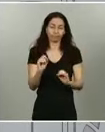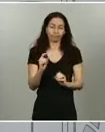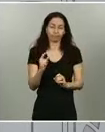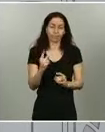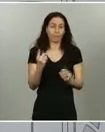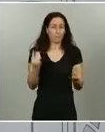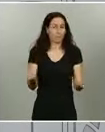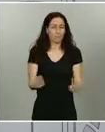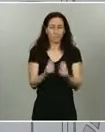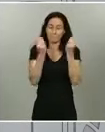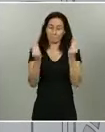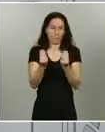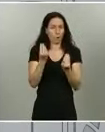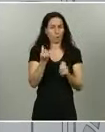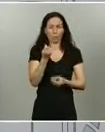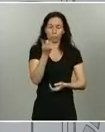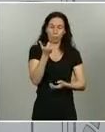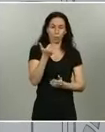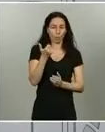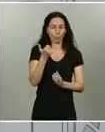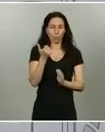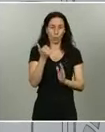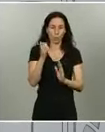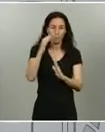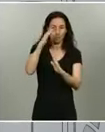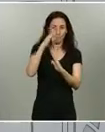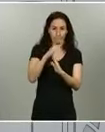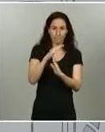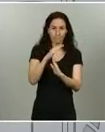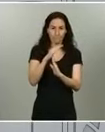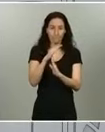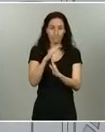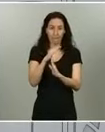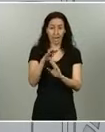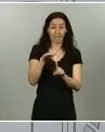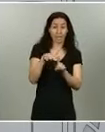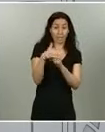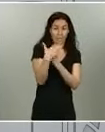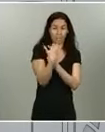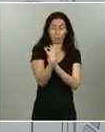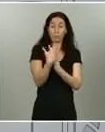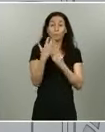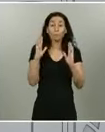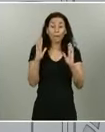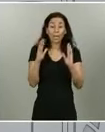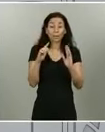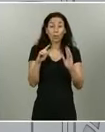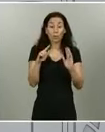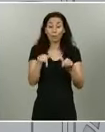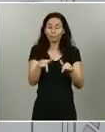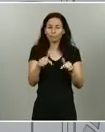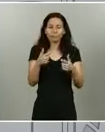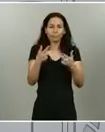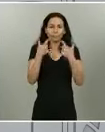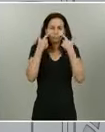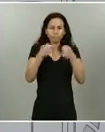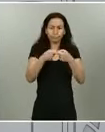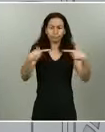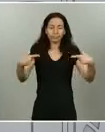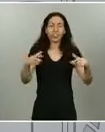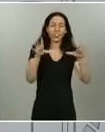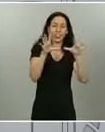fallecidos, se ha observado en un periodo que va desde el 10 de marzo hasta el 10 de mayo.